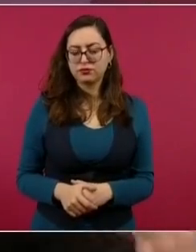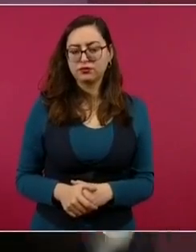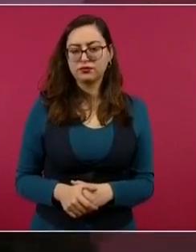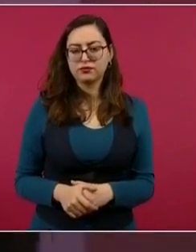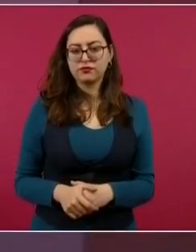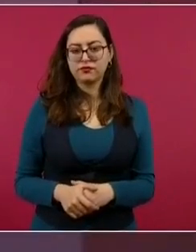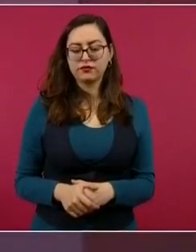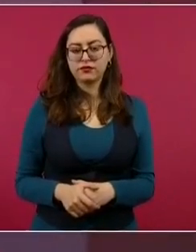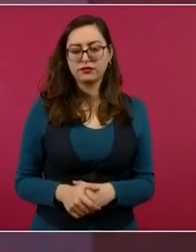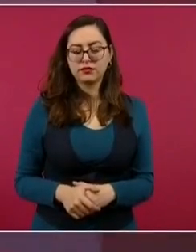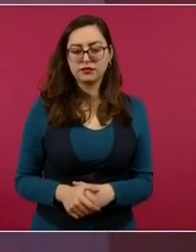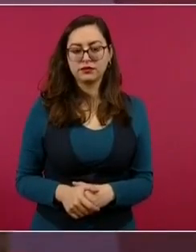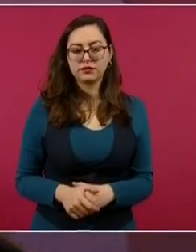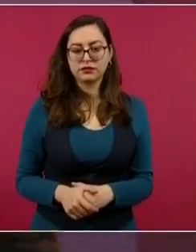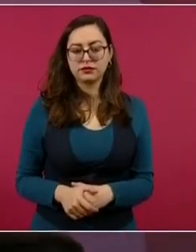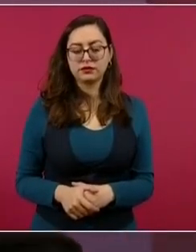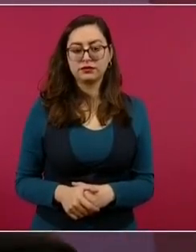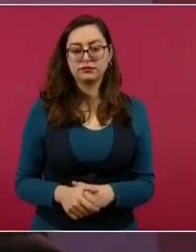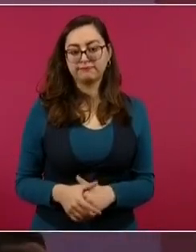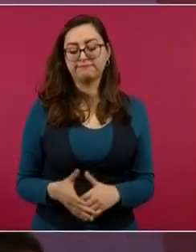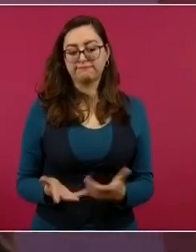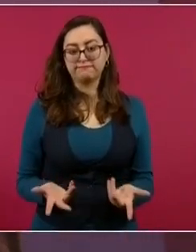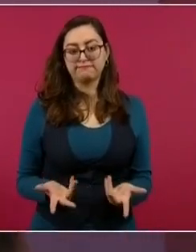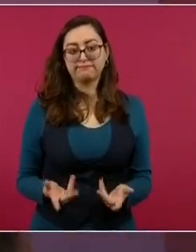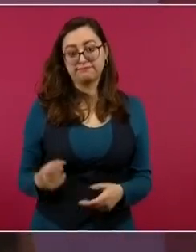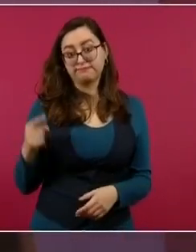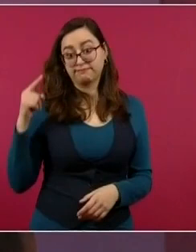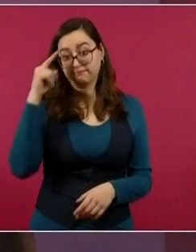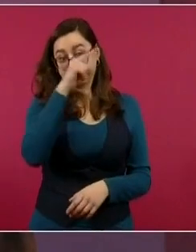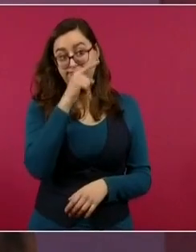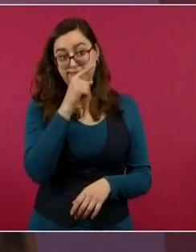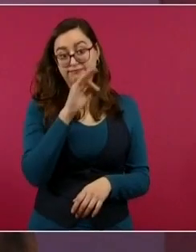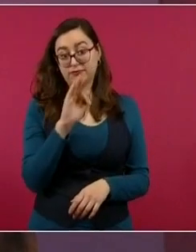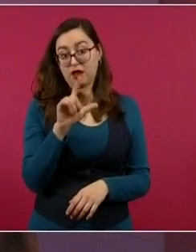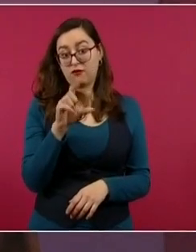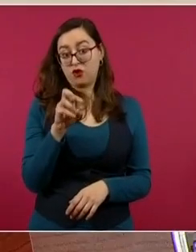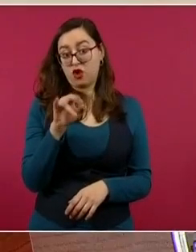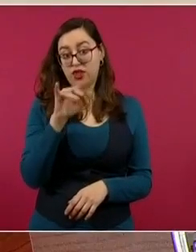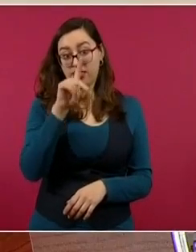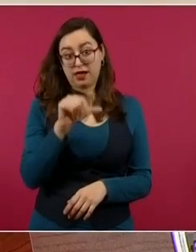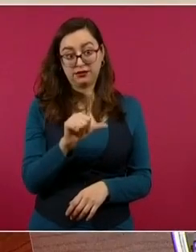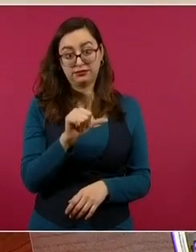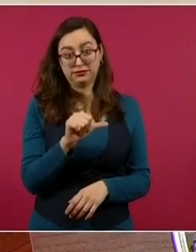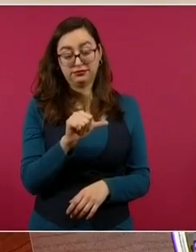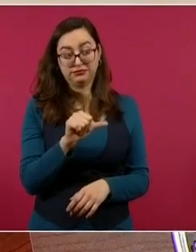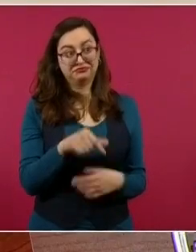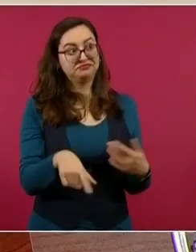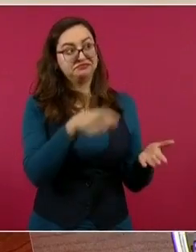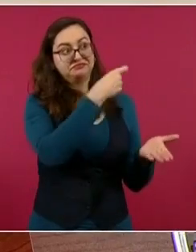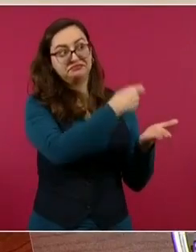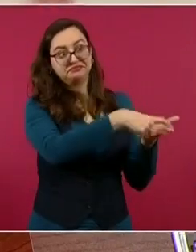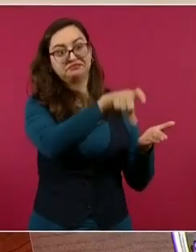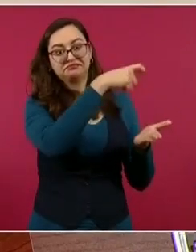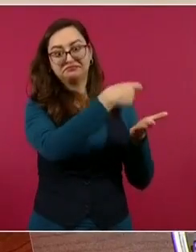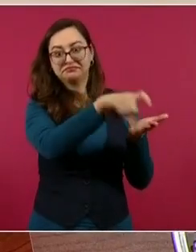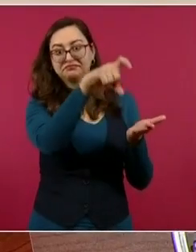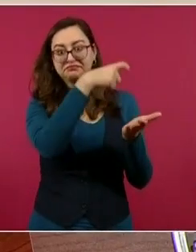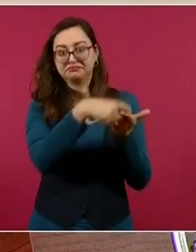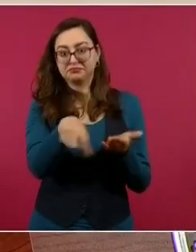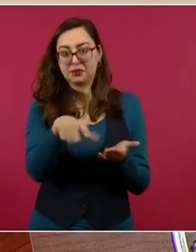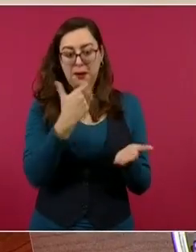se adquirieron bienes con dinero